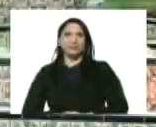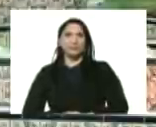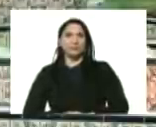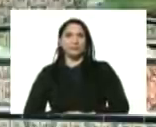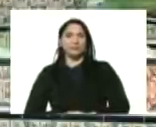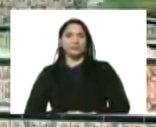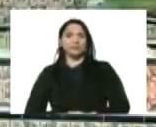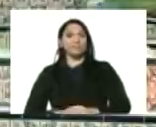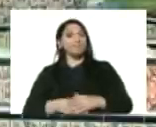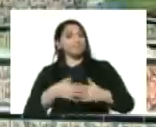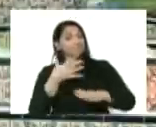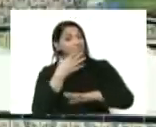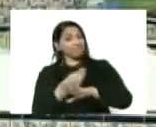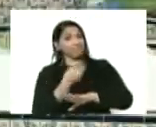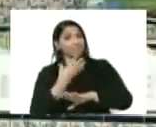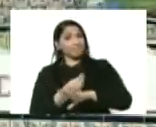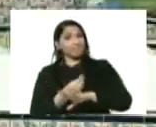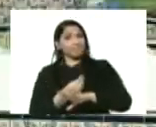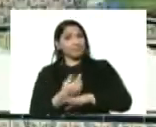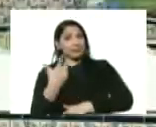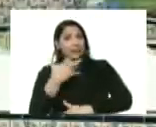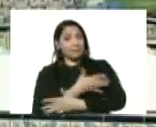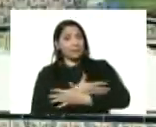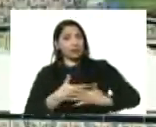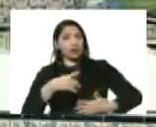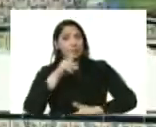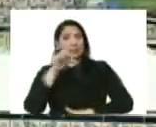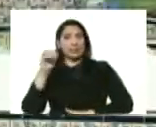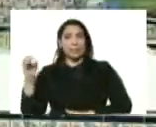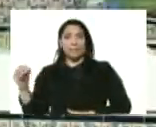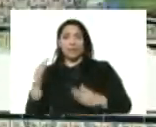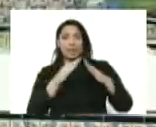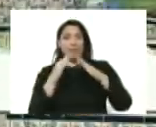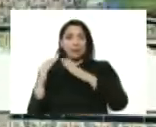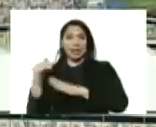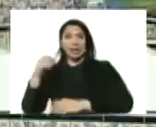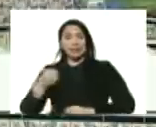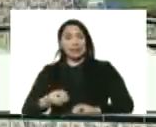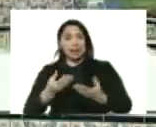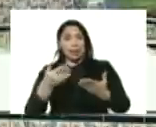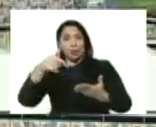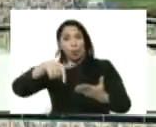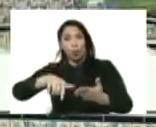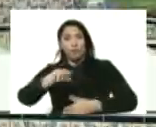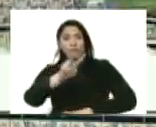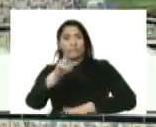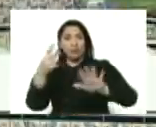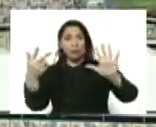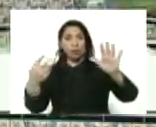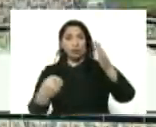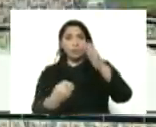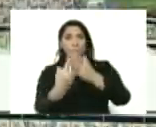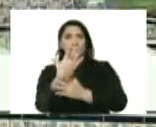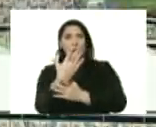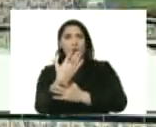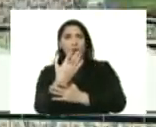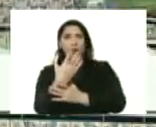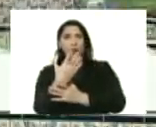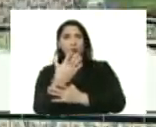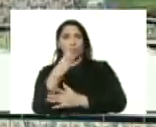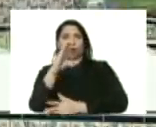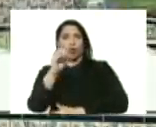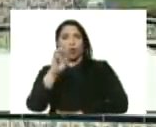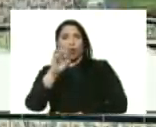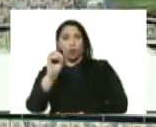De Maturín vivienda 3.100.000 que entregamos hoy 28 de mayo a Coro a